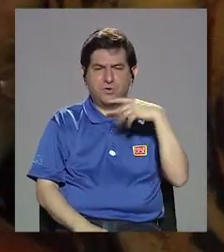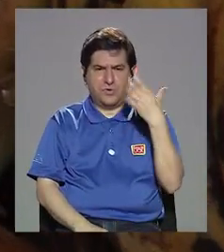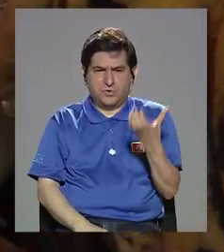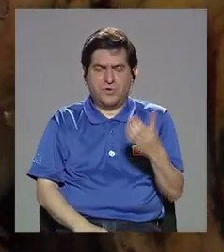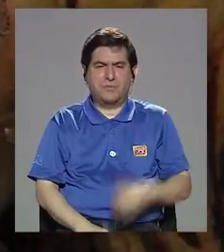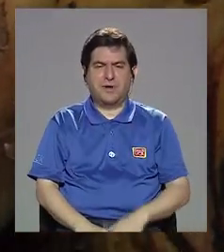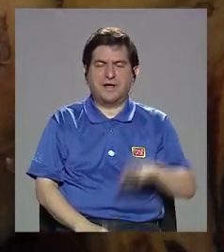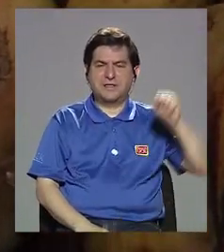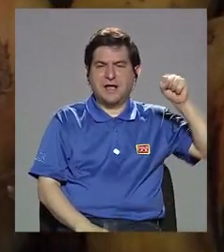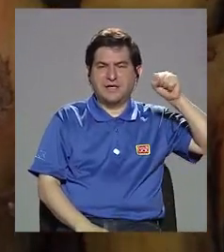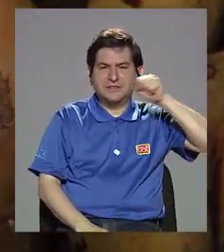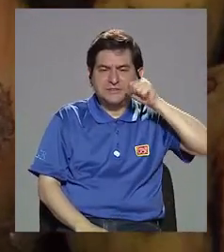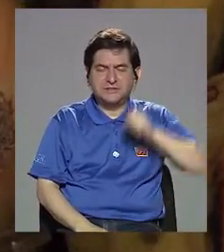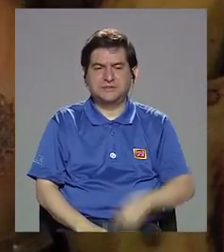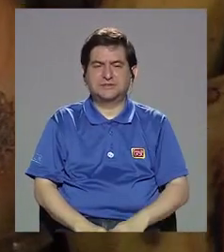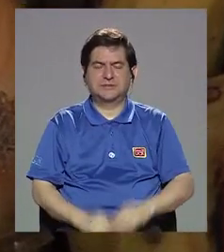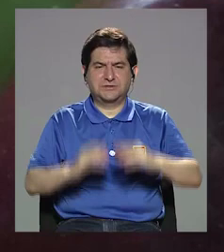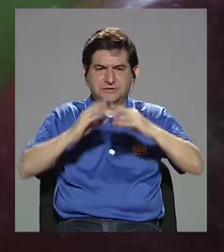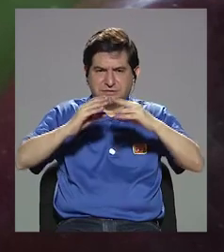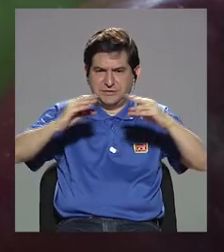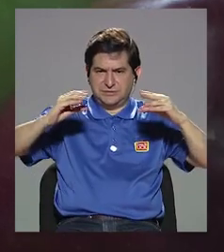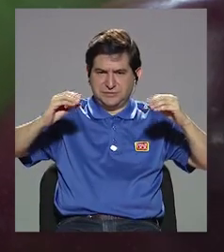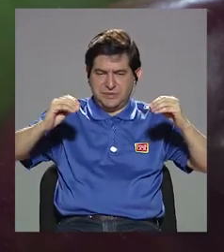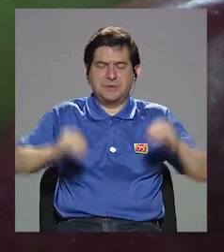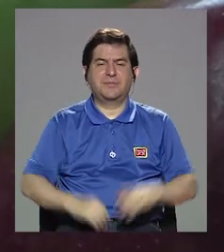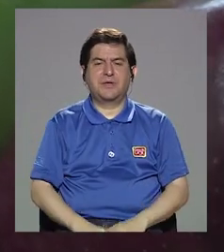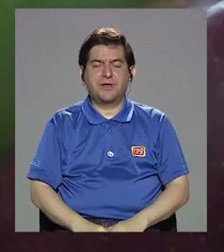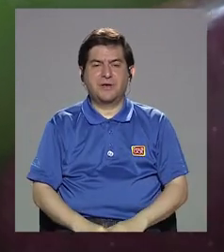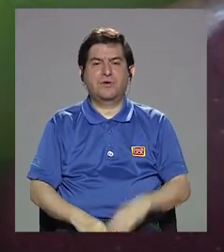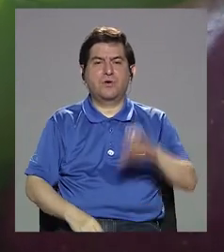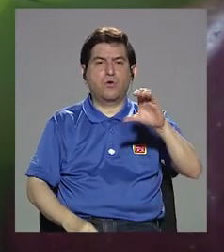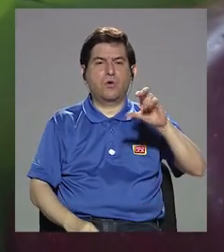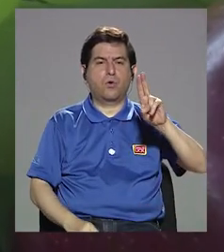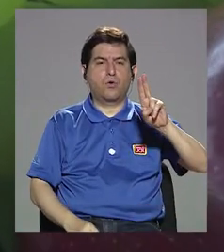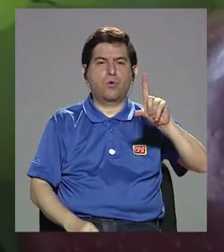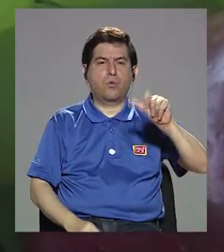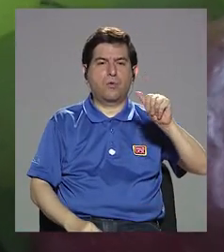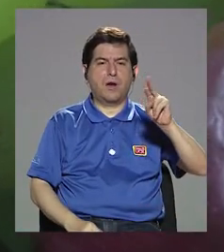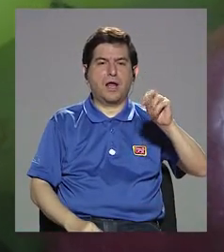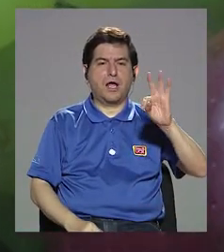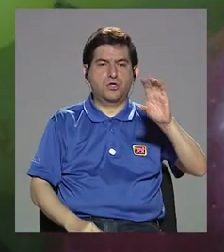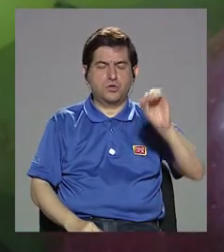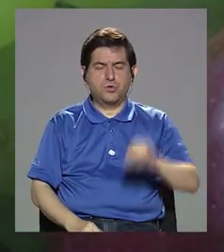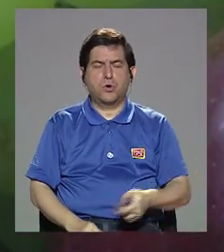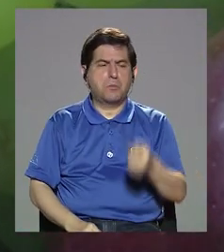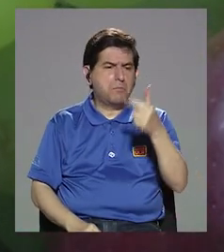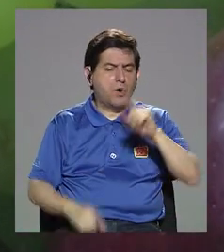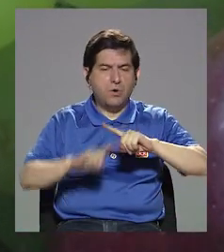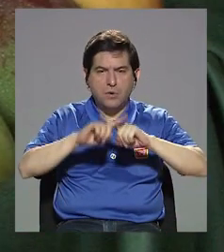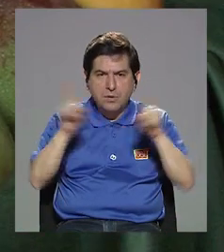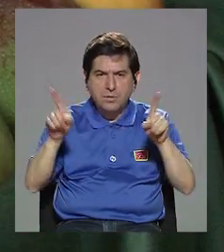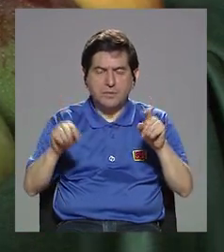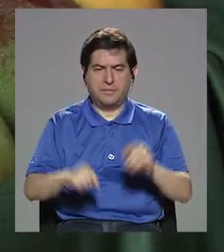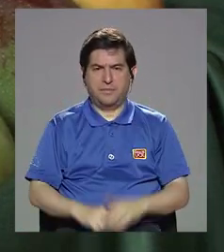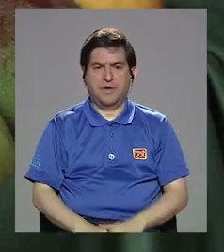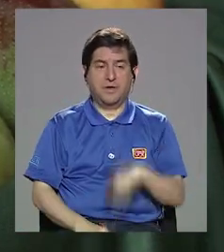zanahoria, el pepino, el culantro, a pesar de que se pone poquito,